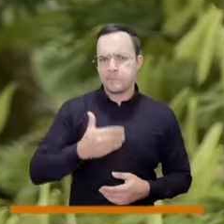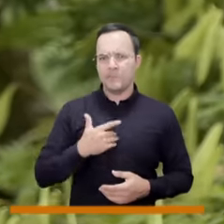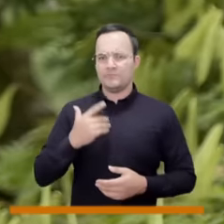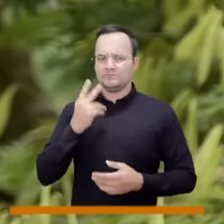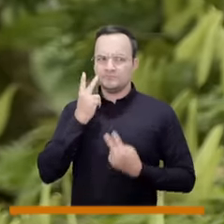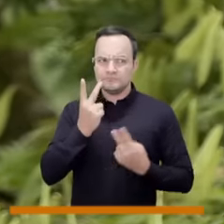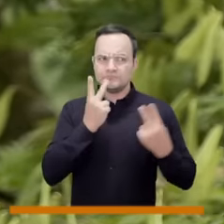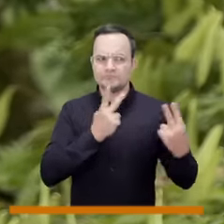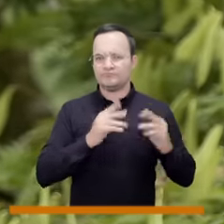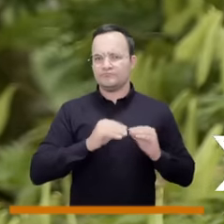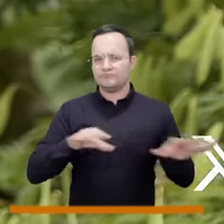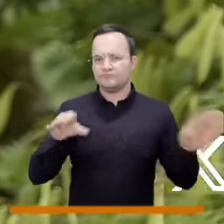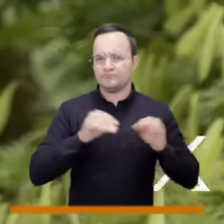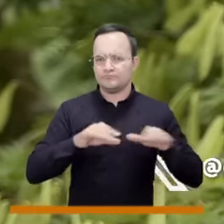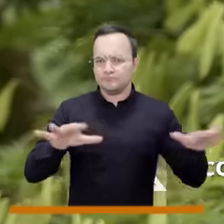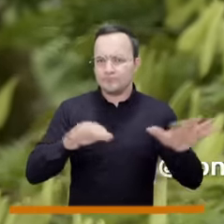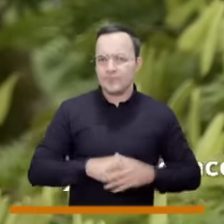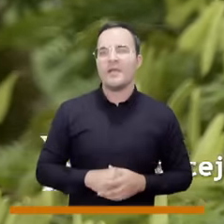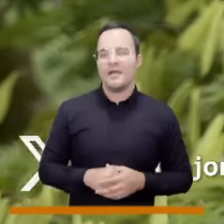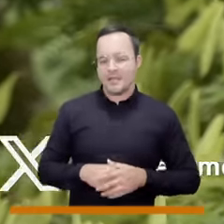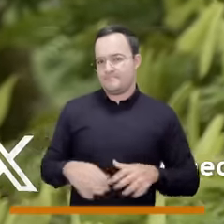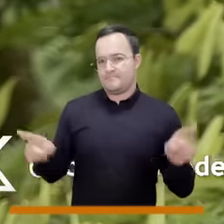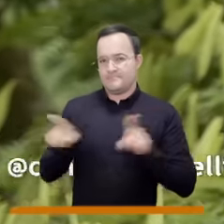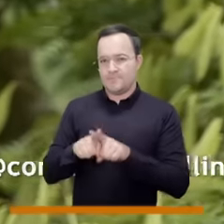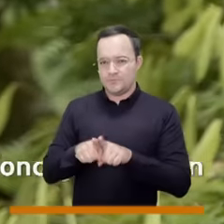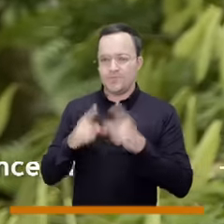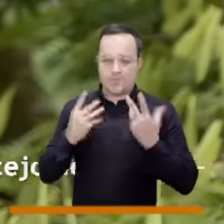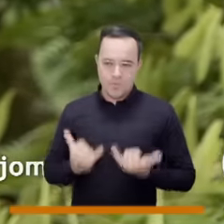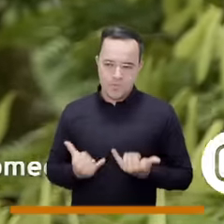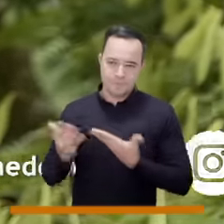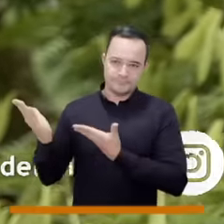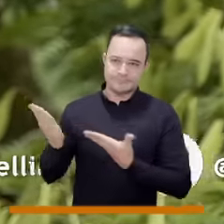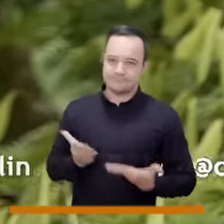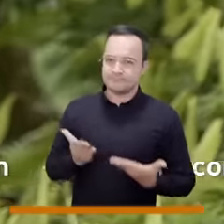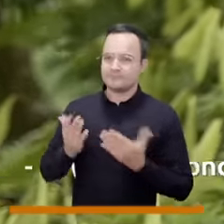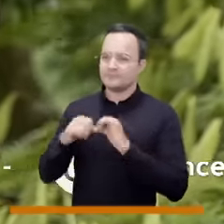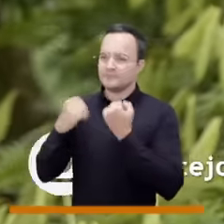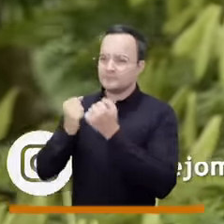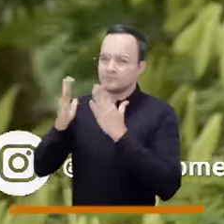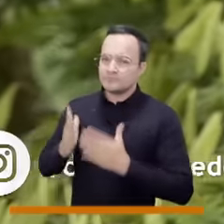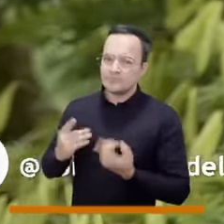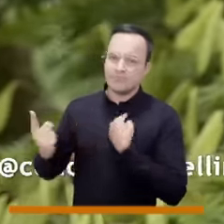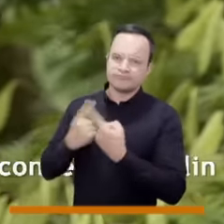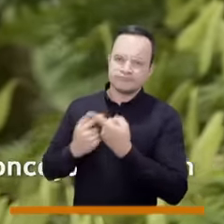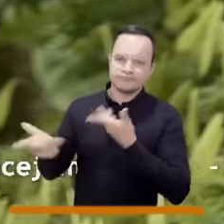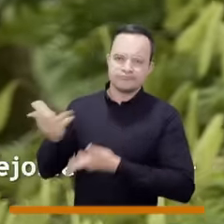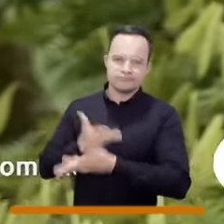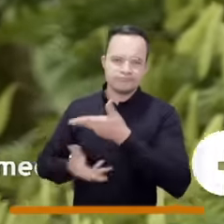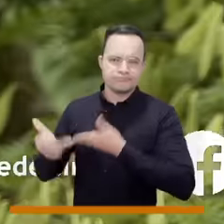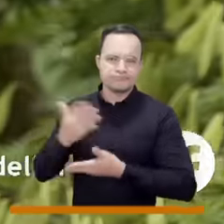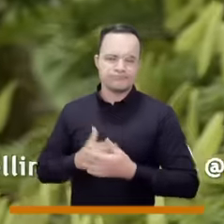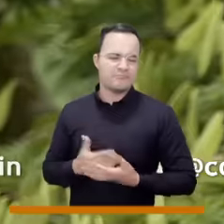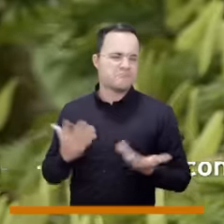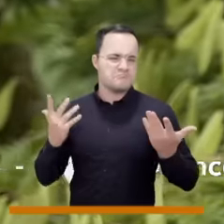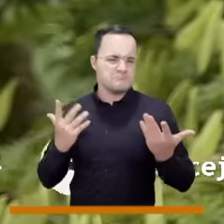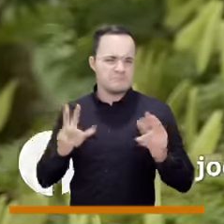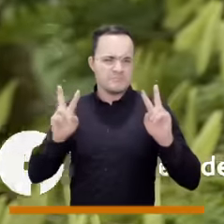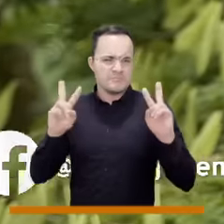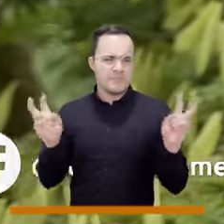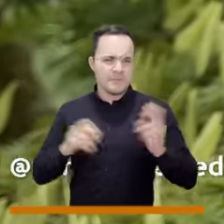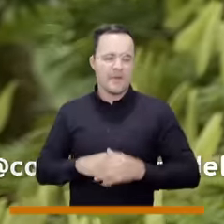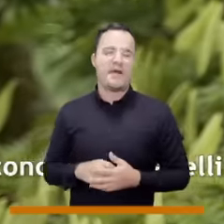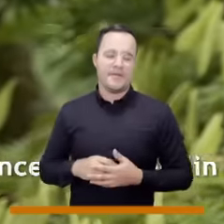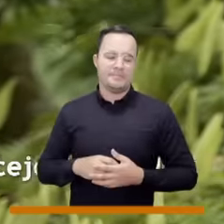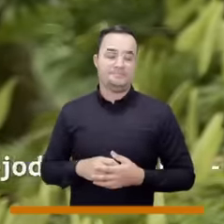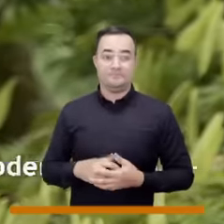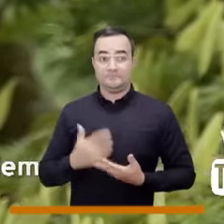hecho en nuestras últimas emisiones, pues queremos también con nuestros concejales anfitriones hacer una